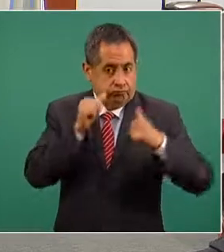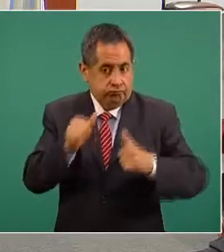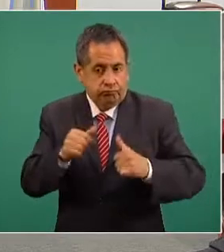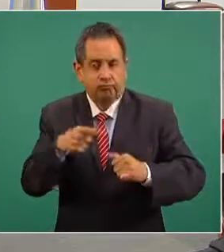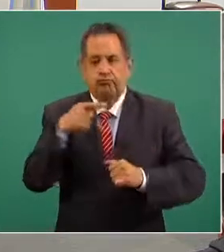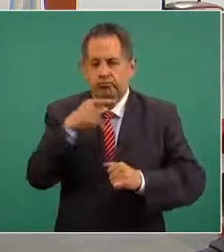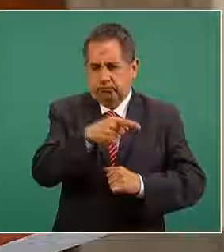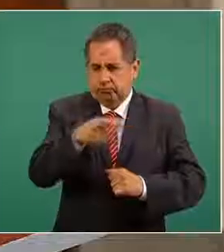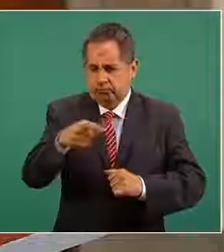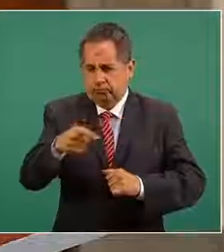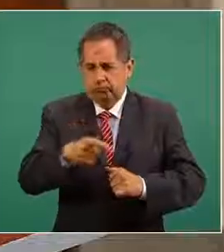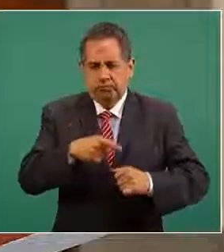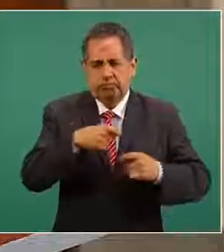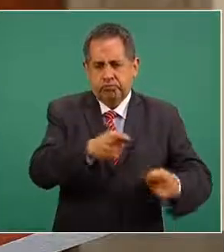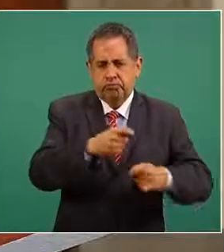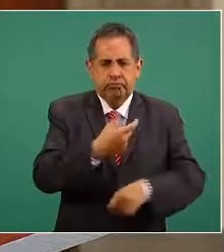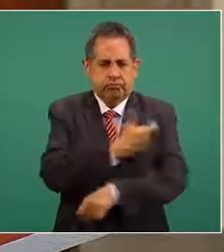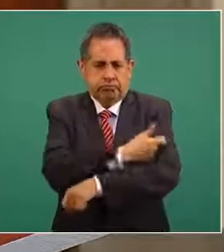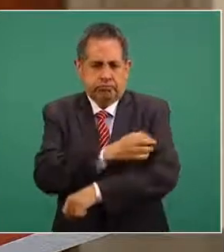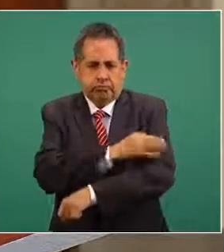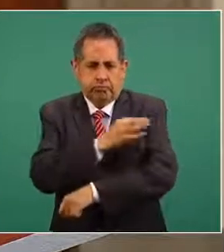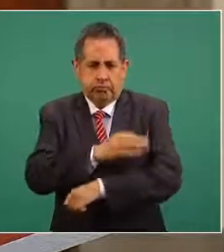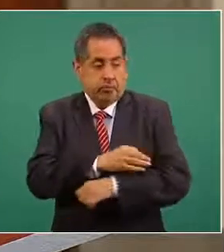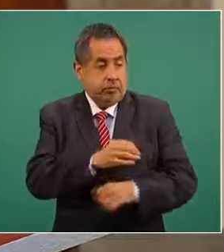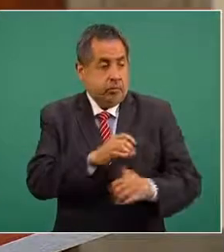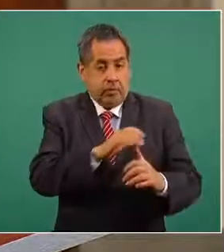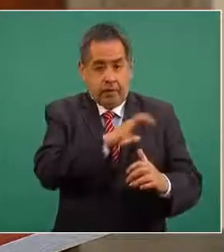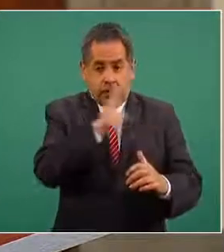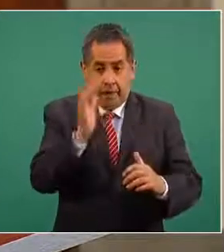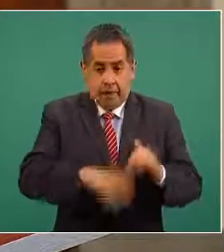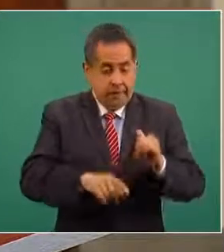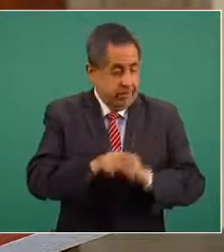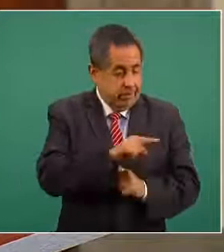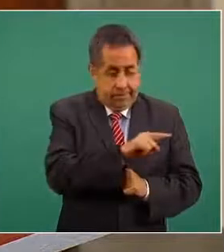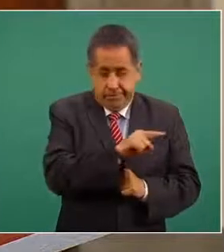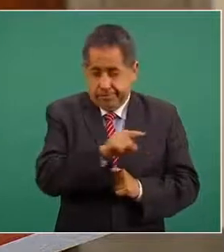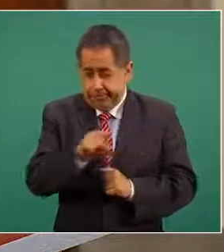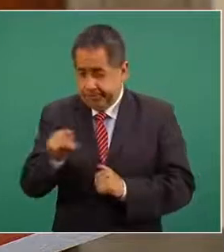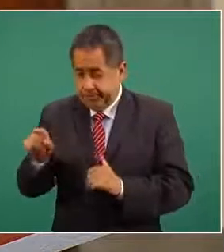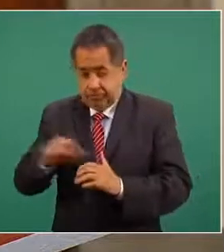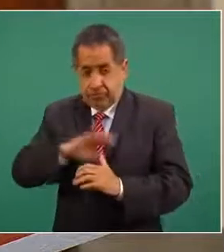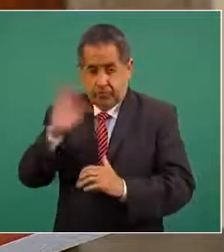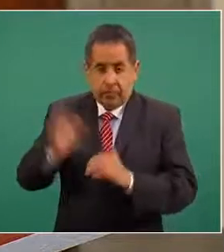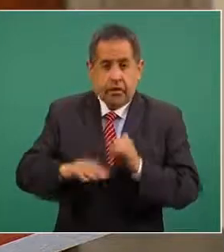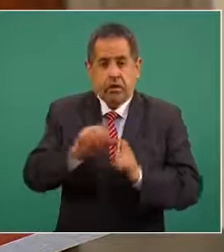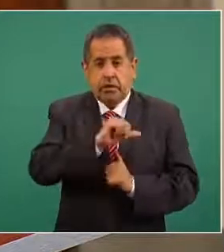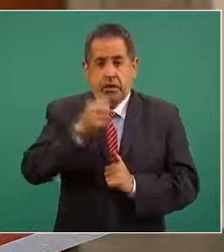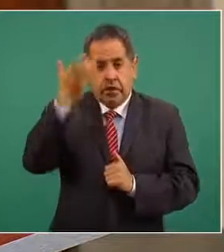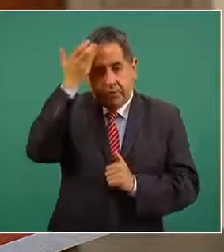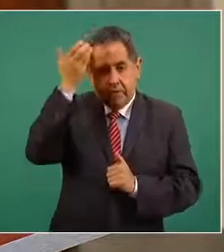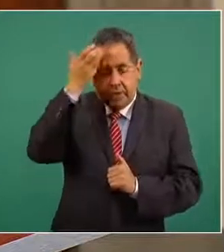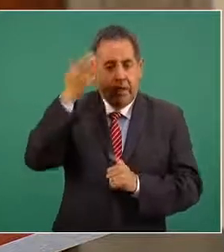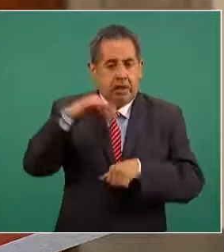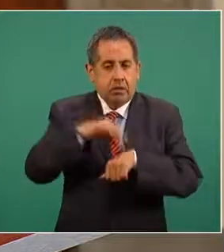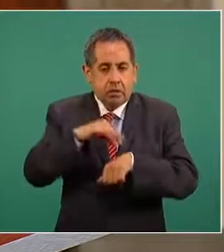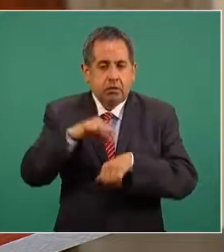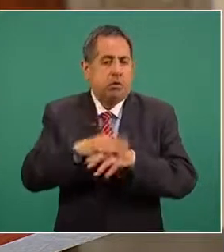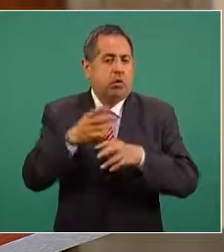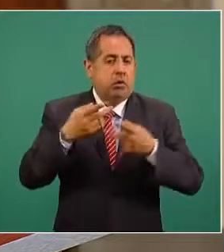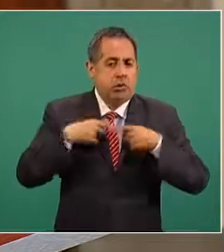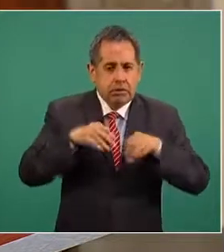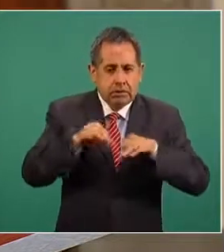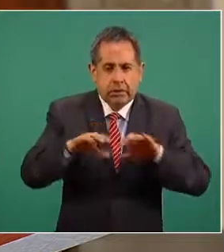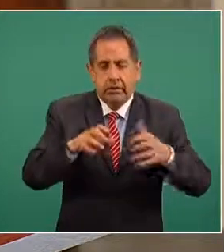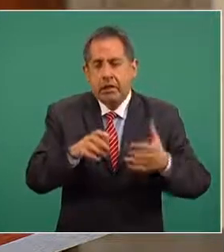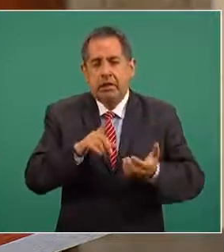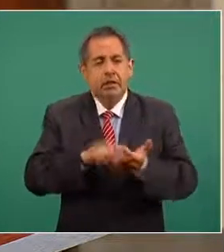terminando de vacunarlos a todos a las enfermeras a los médicos a los trabajadores del sector